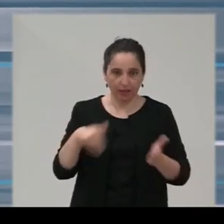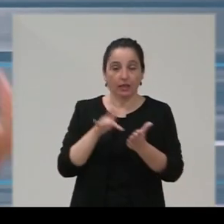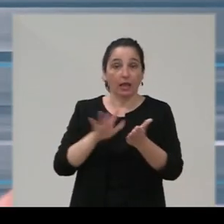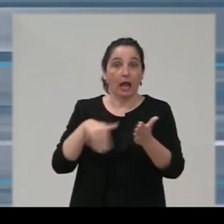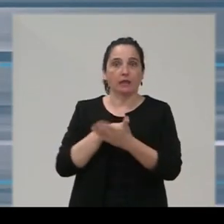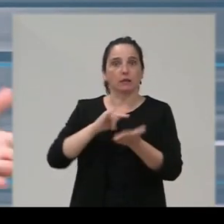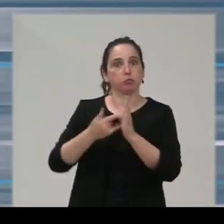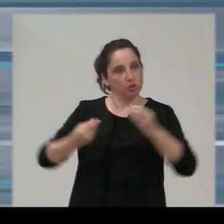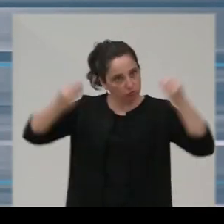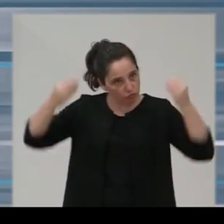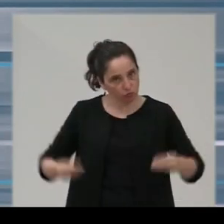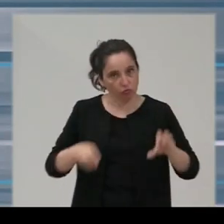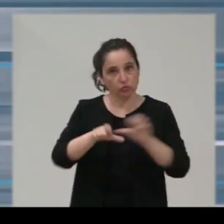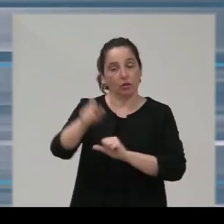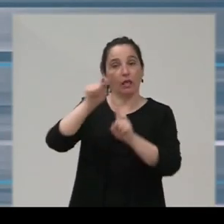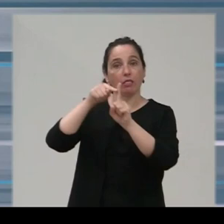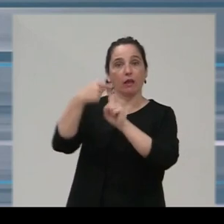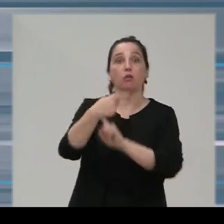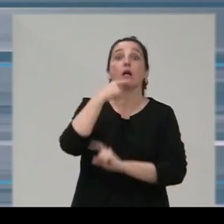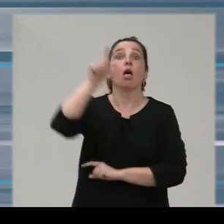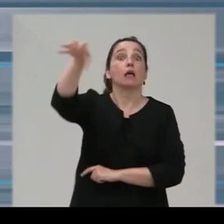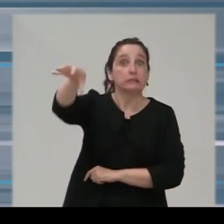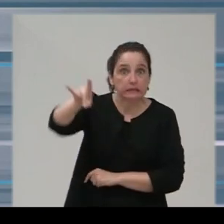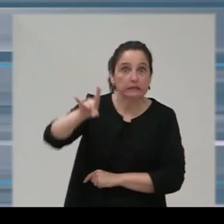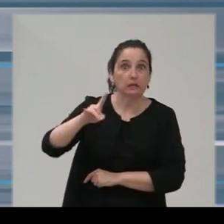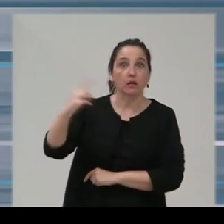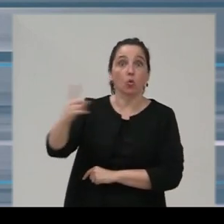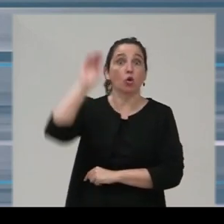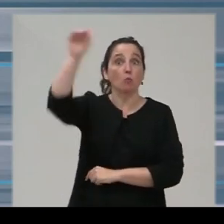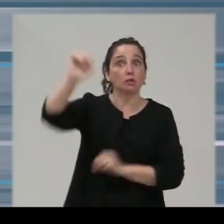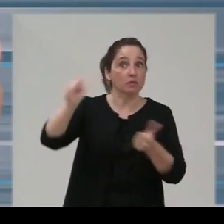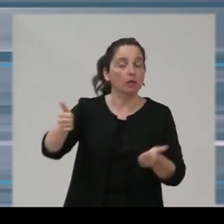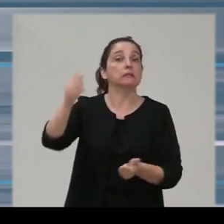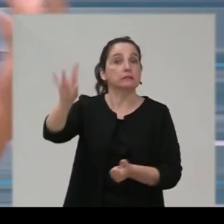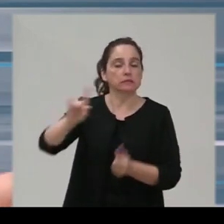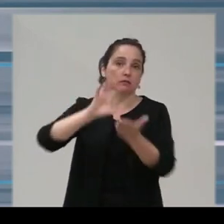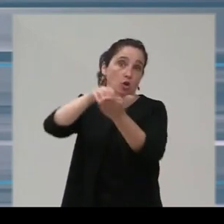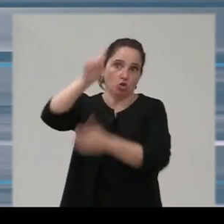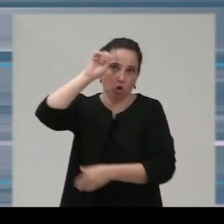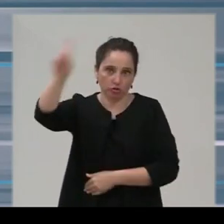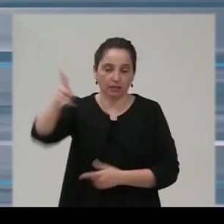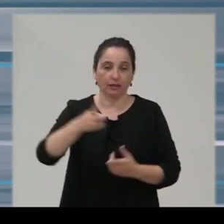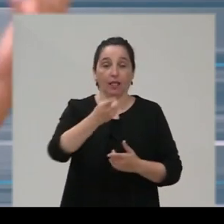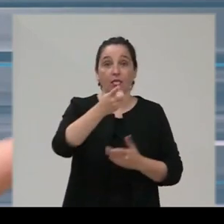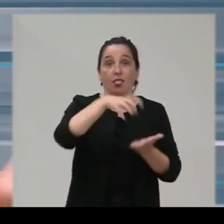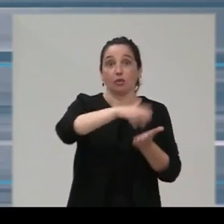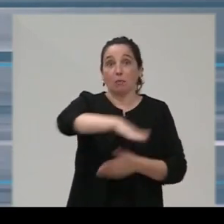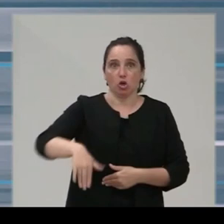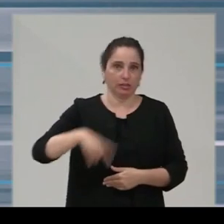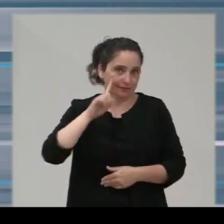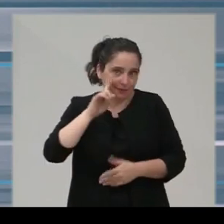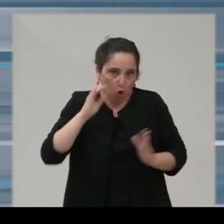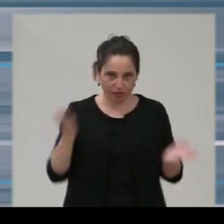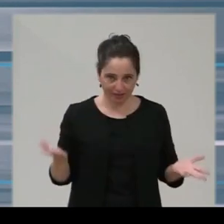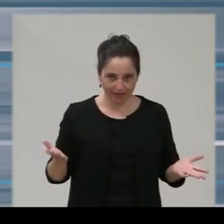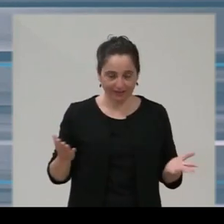haya un proyecto si es que los indicadores nos dicen que es necesario ponerle en funcionamiento el centro de menores tampoco le podemos cuantificar hasta que